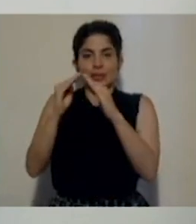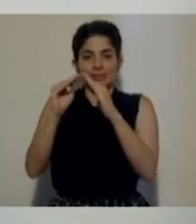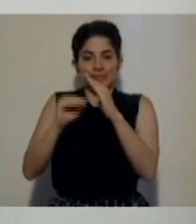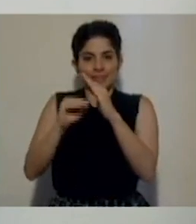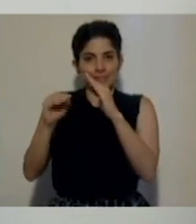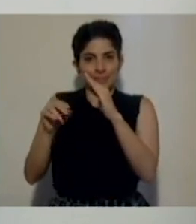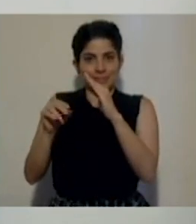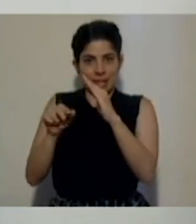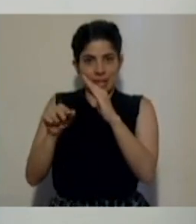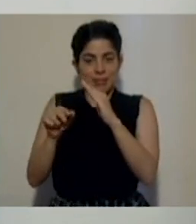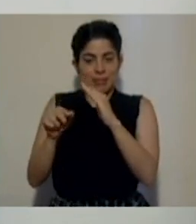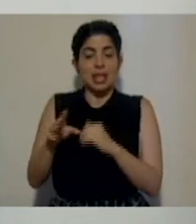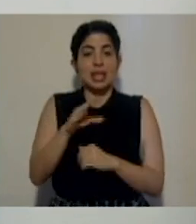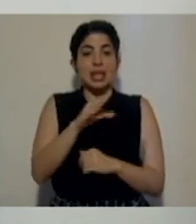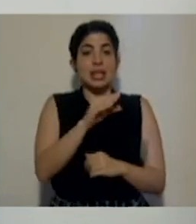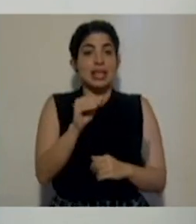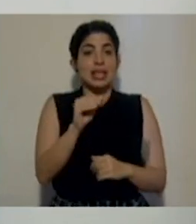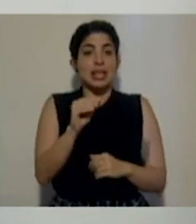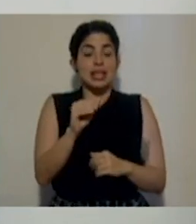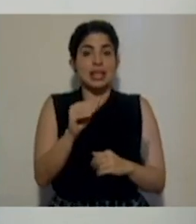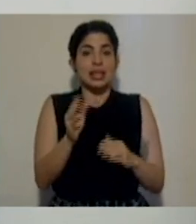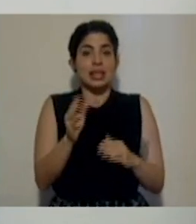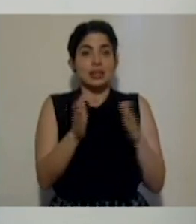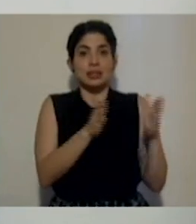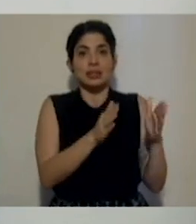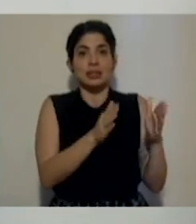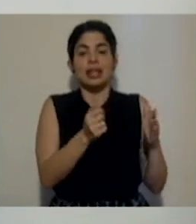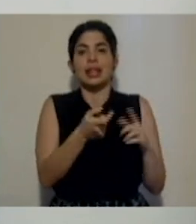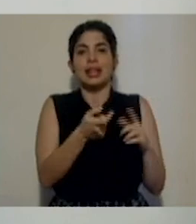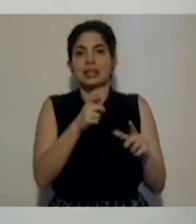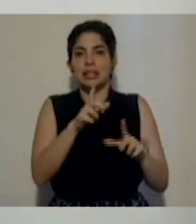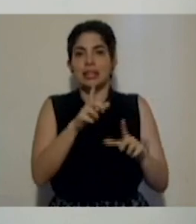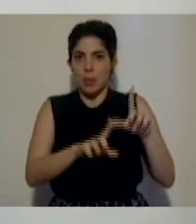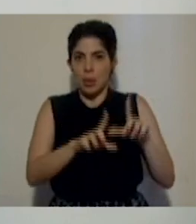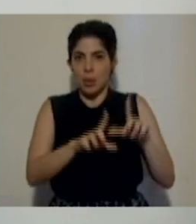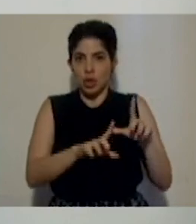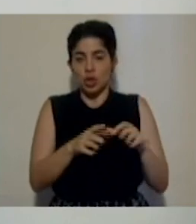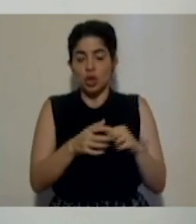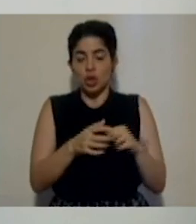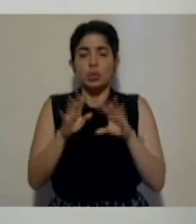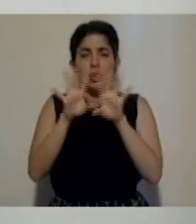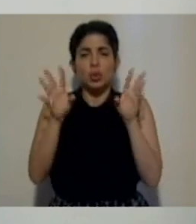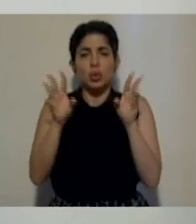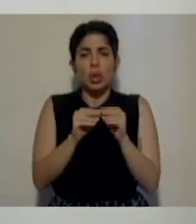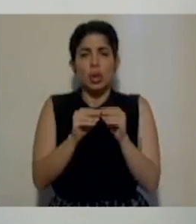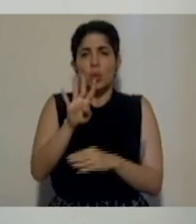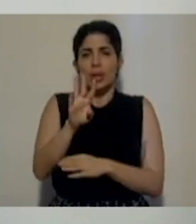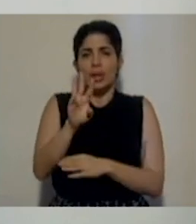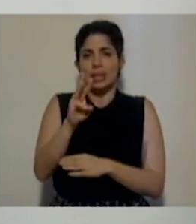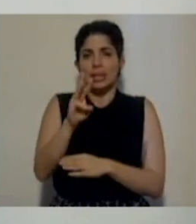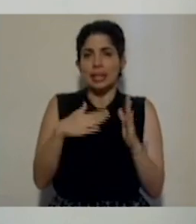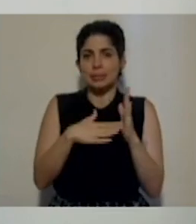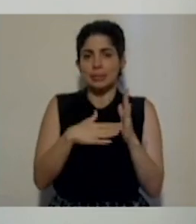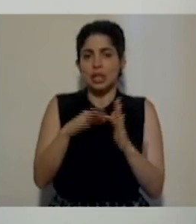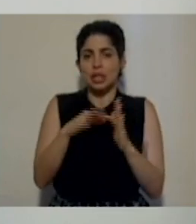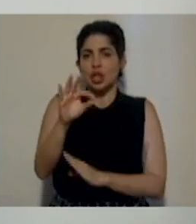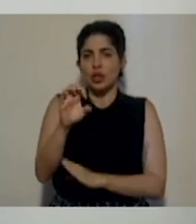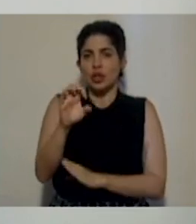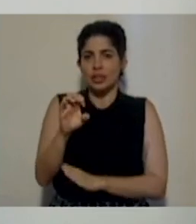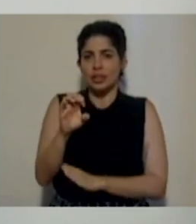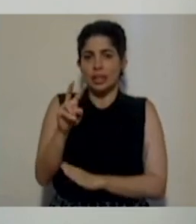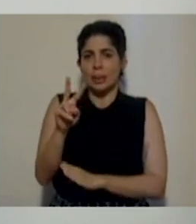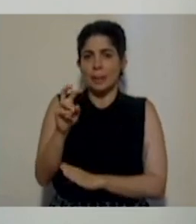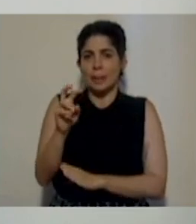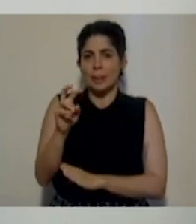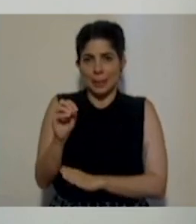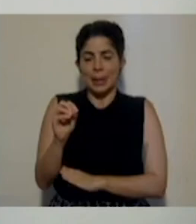epidemiológico y 1.015 son por laboratorio, para un total de 46.920